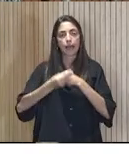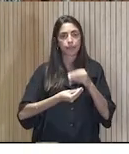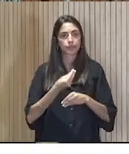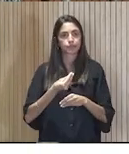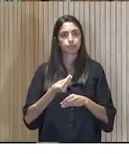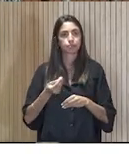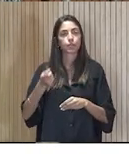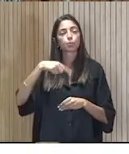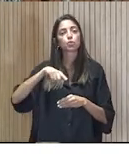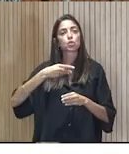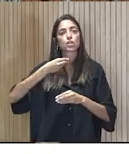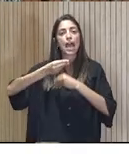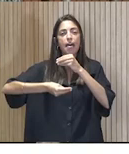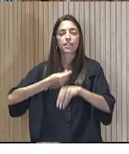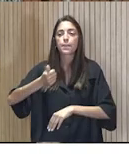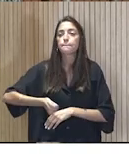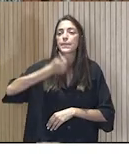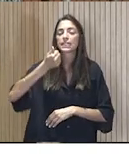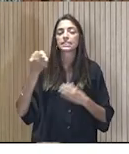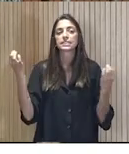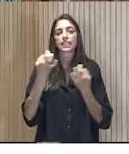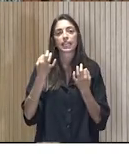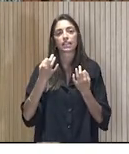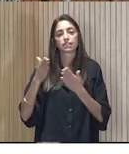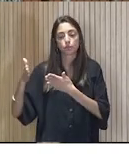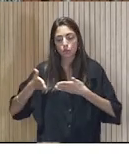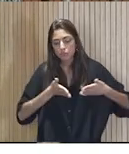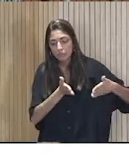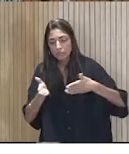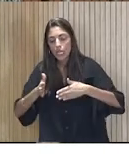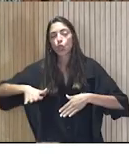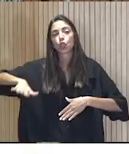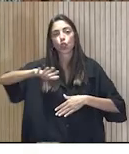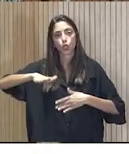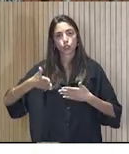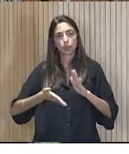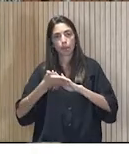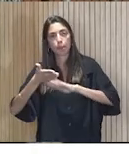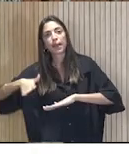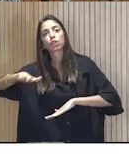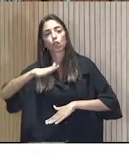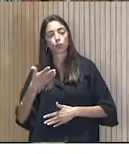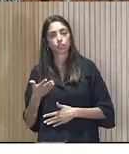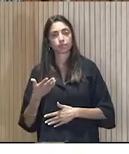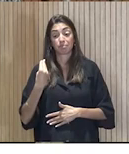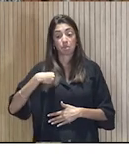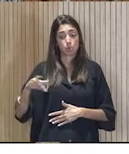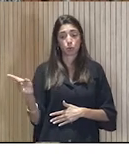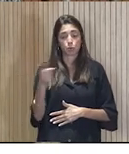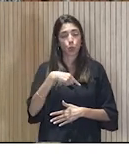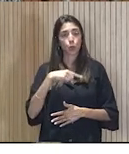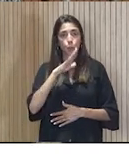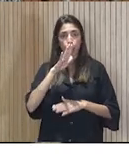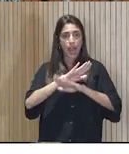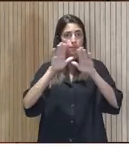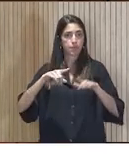¿Qué más hay que hacer? ¿Por dónde tiene que ir este sector? Bueno, esto es como todo. Al final es la cultura.